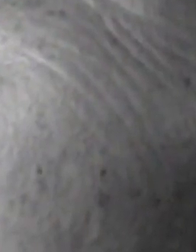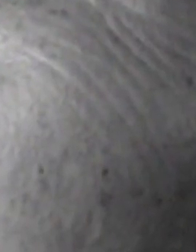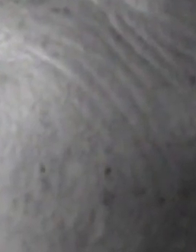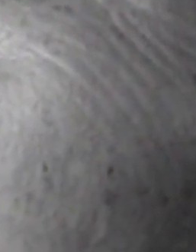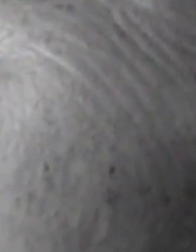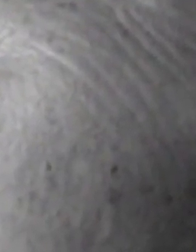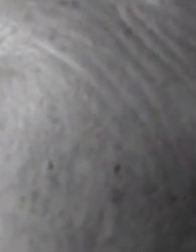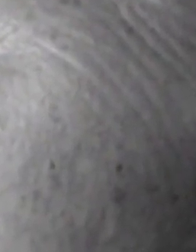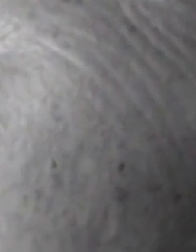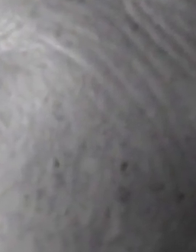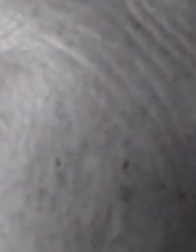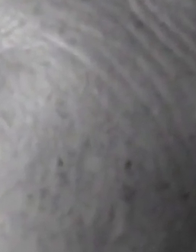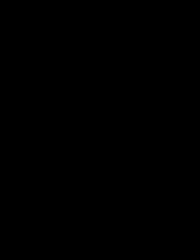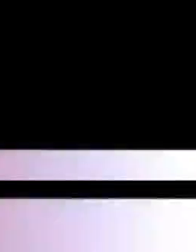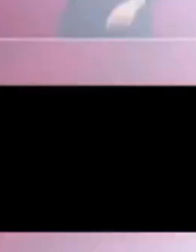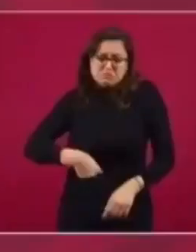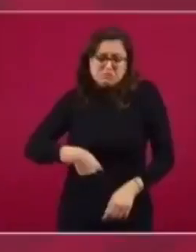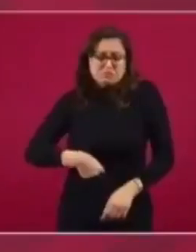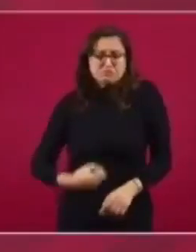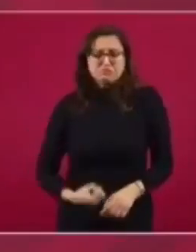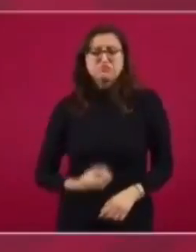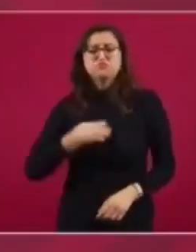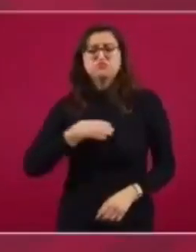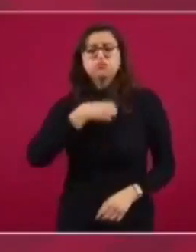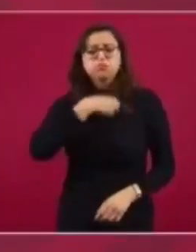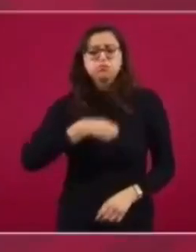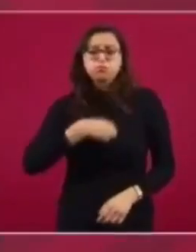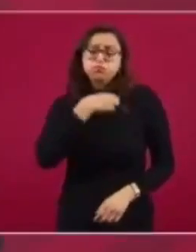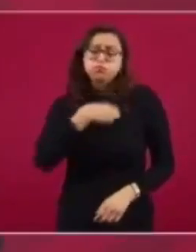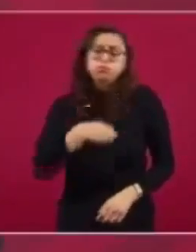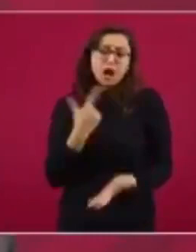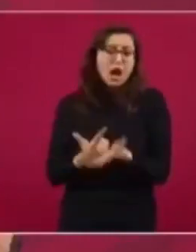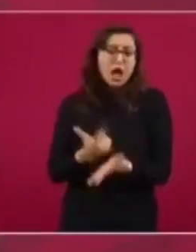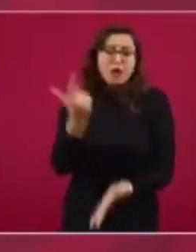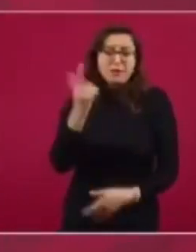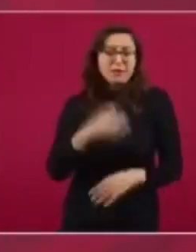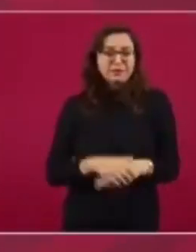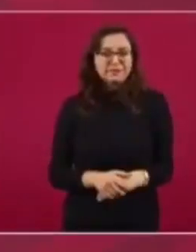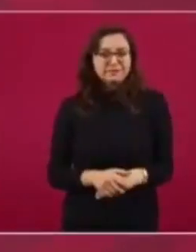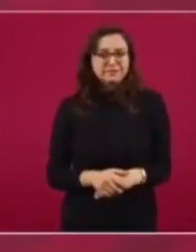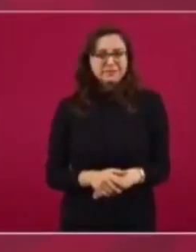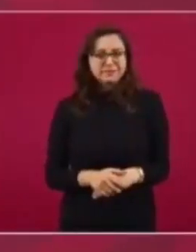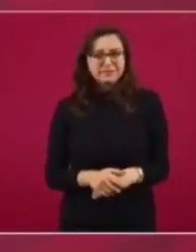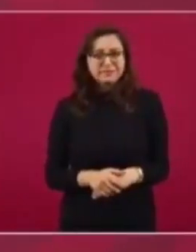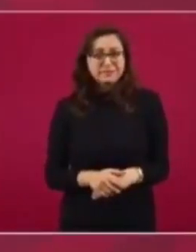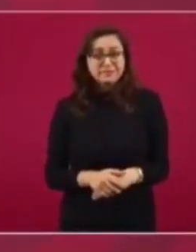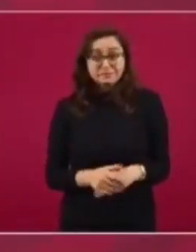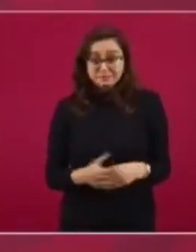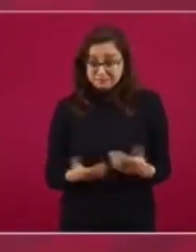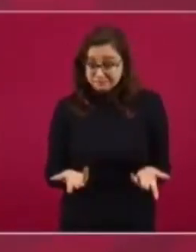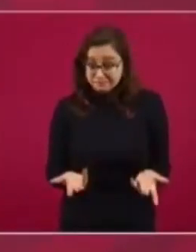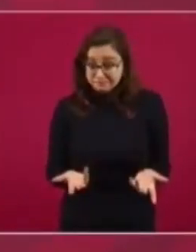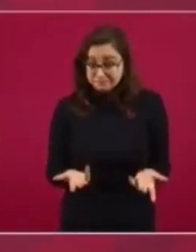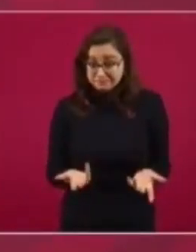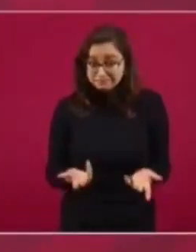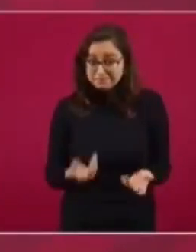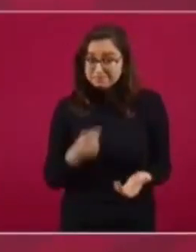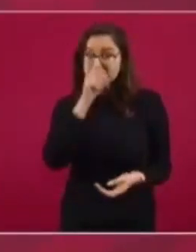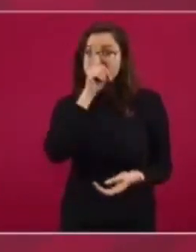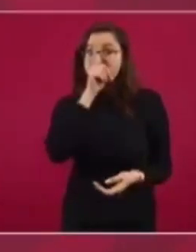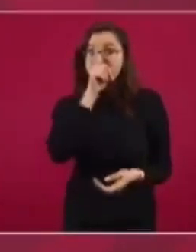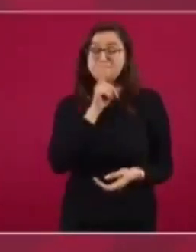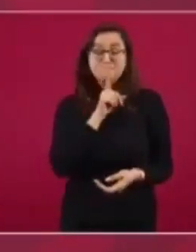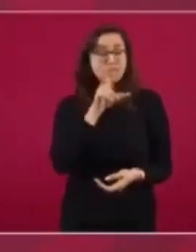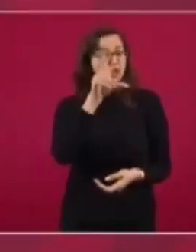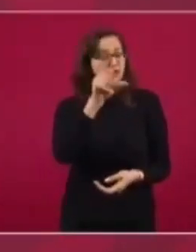reabierto por las autoridades. Por lo cual queremos señalar que la posición sostenida en la reunión de trabajo de la